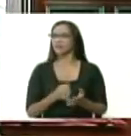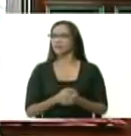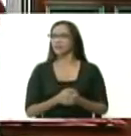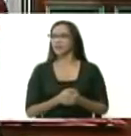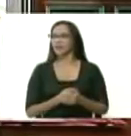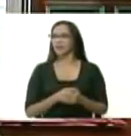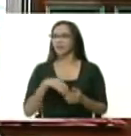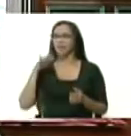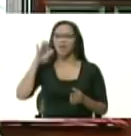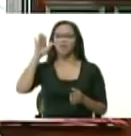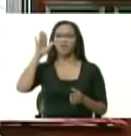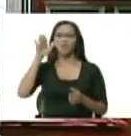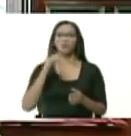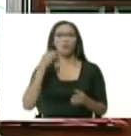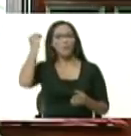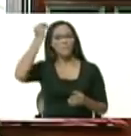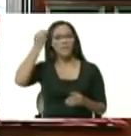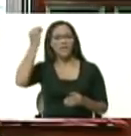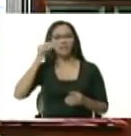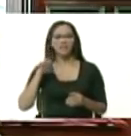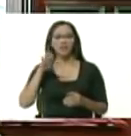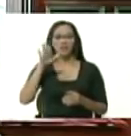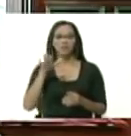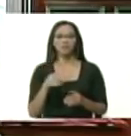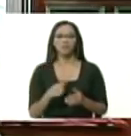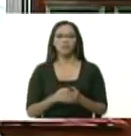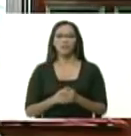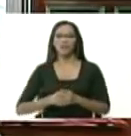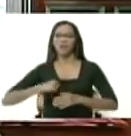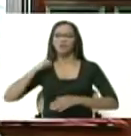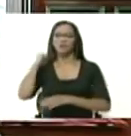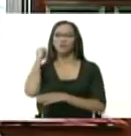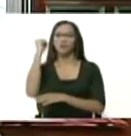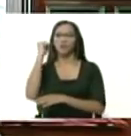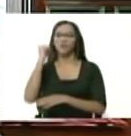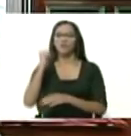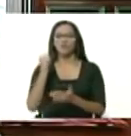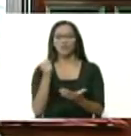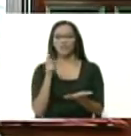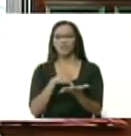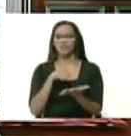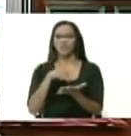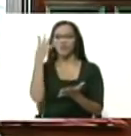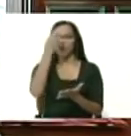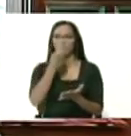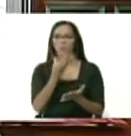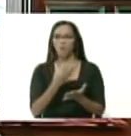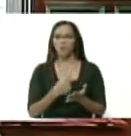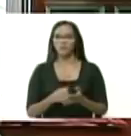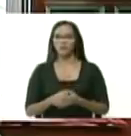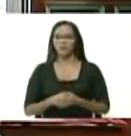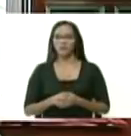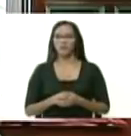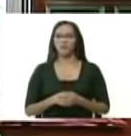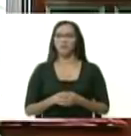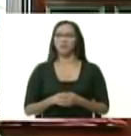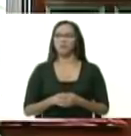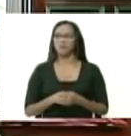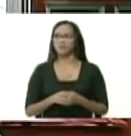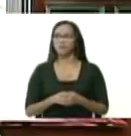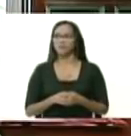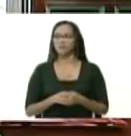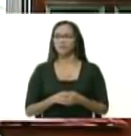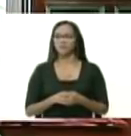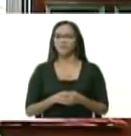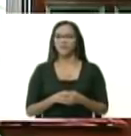futuro. Piensa en el futuro. Triunfa en el presente. Algo hermoso de verdad. Bueno, vengo muy motivado aquí a